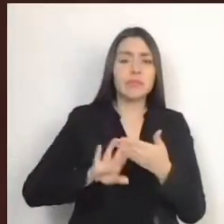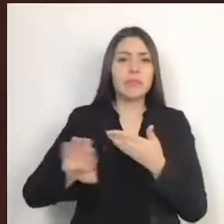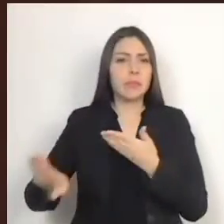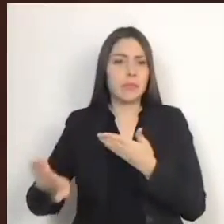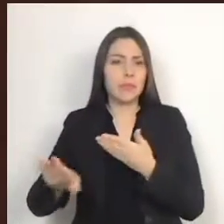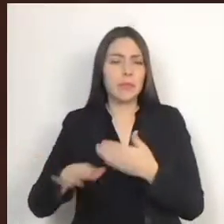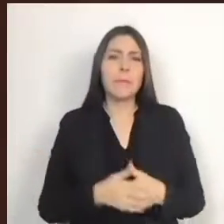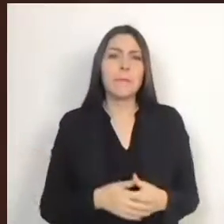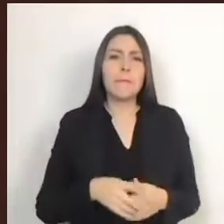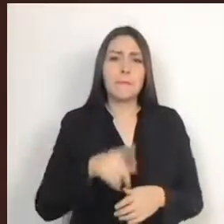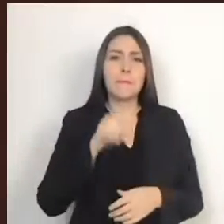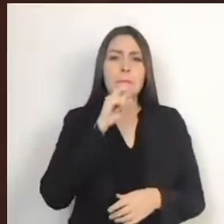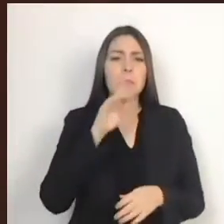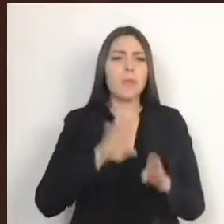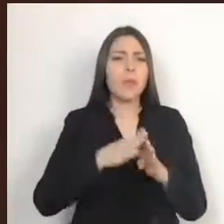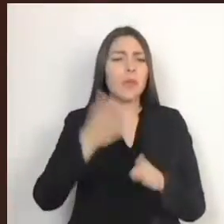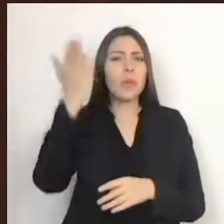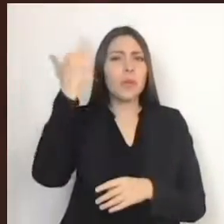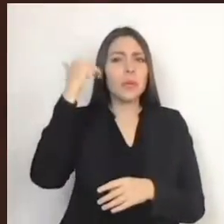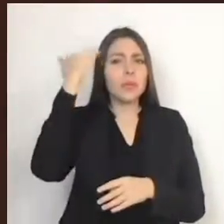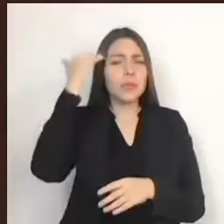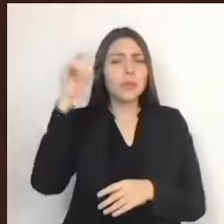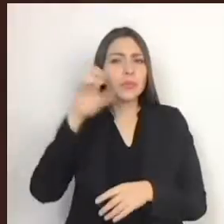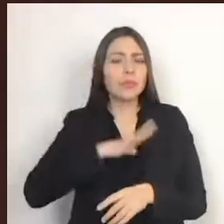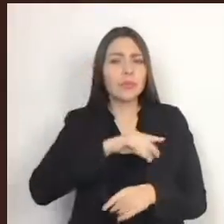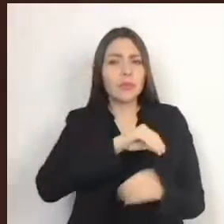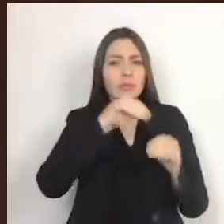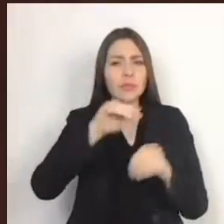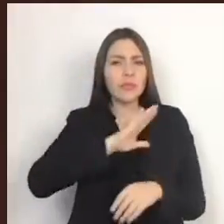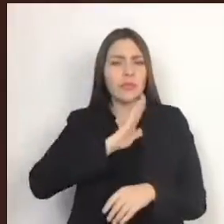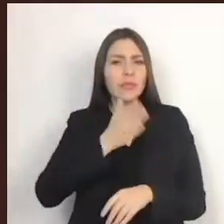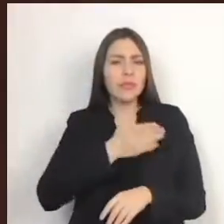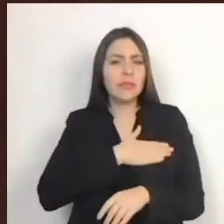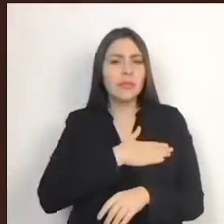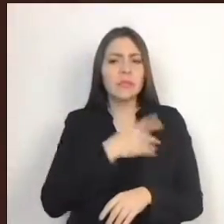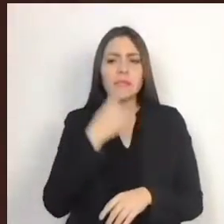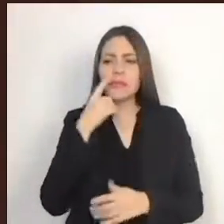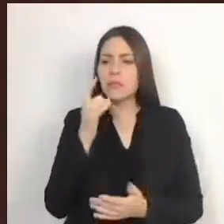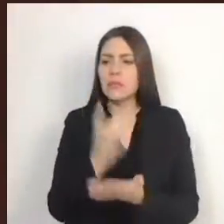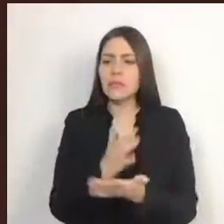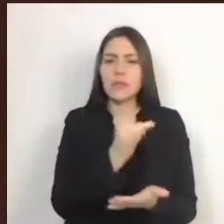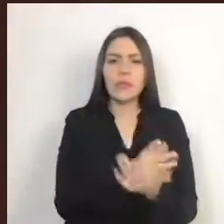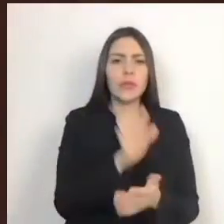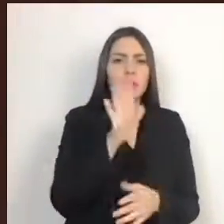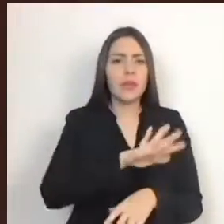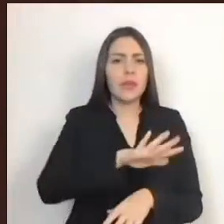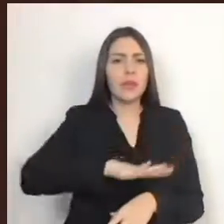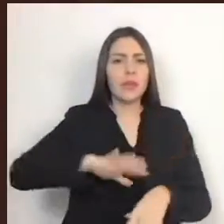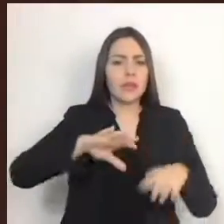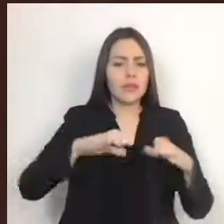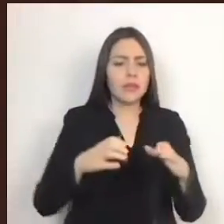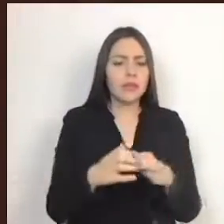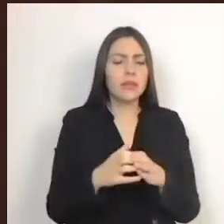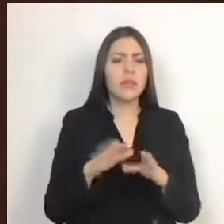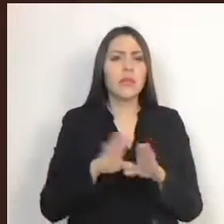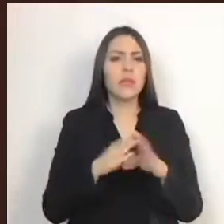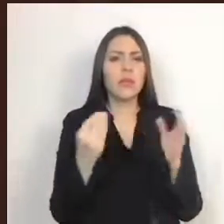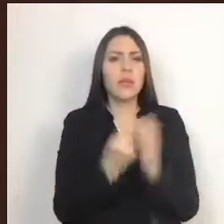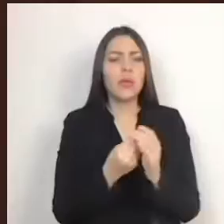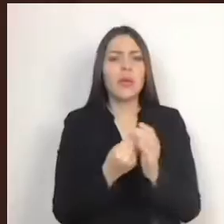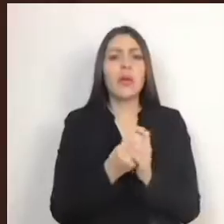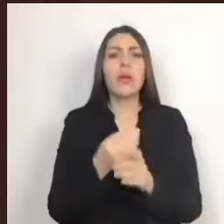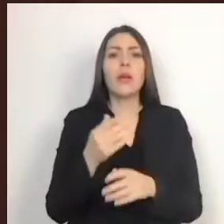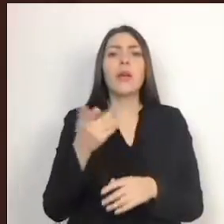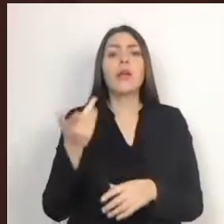de la colonia un determinismo biológico, identificándolos como sociedad en la clasificación de hombre blanco,